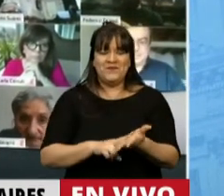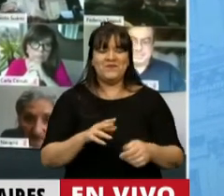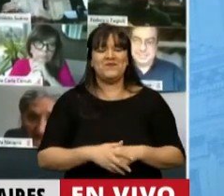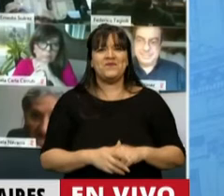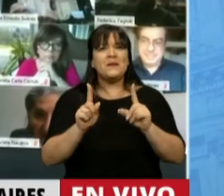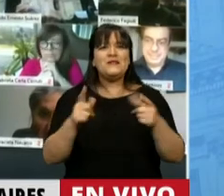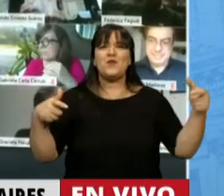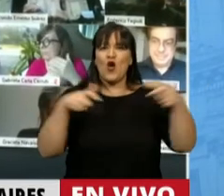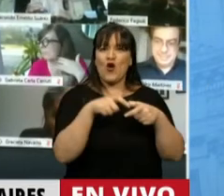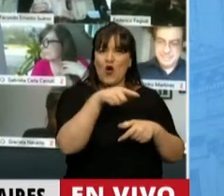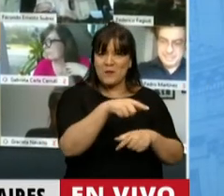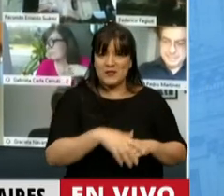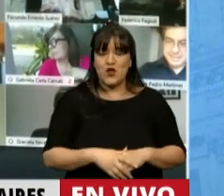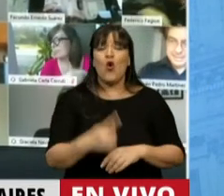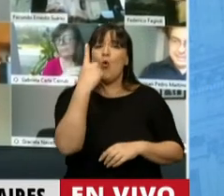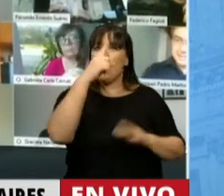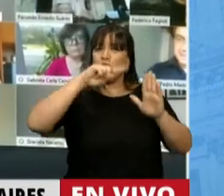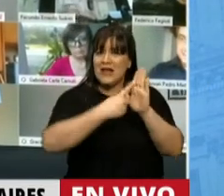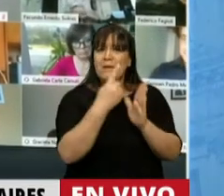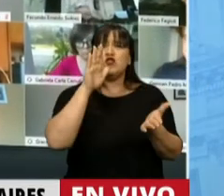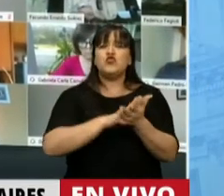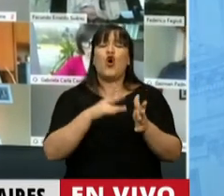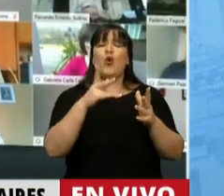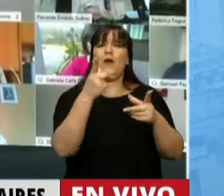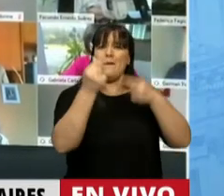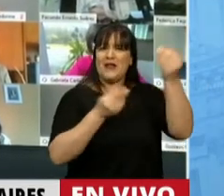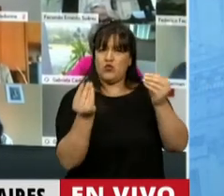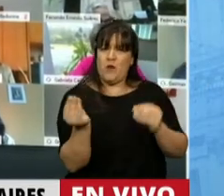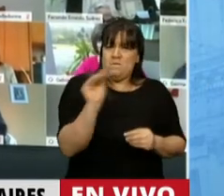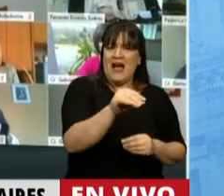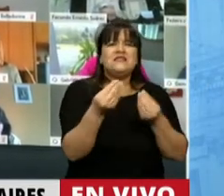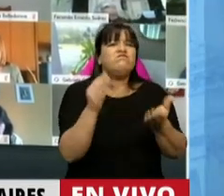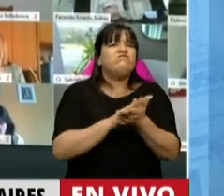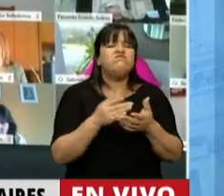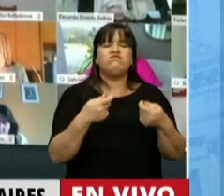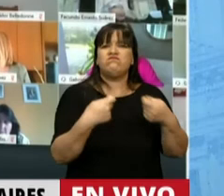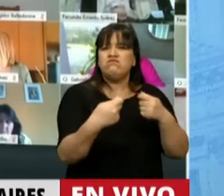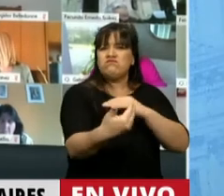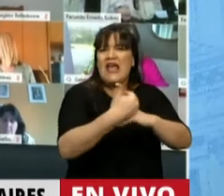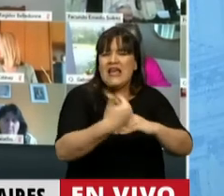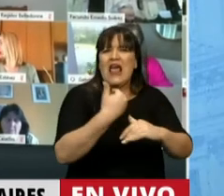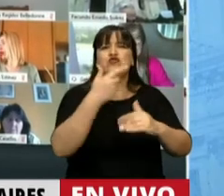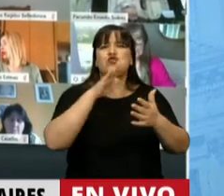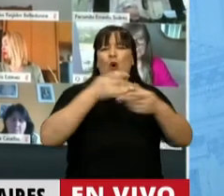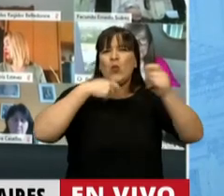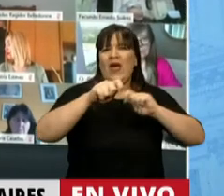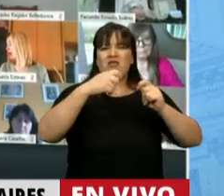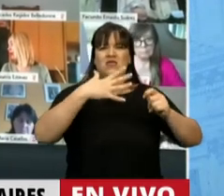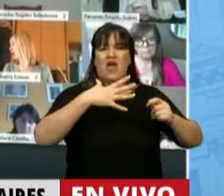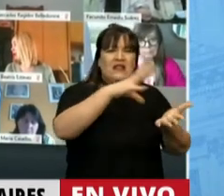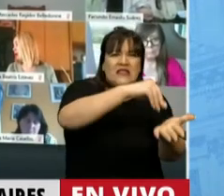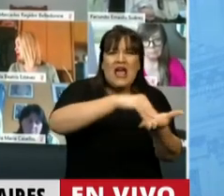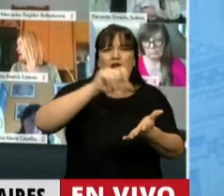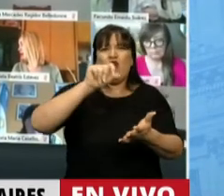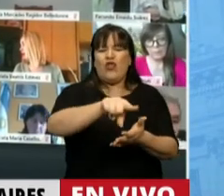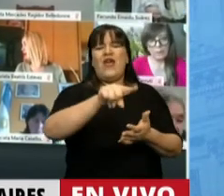ya dije en la comisión. Uno de los ítems de refuerzo presupuestario son los ingresos por la venta de inmuebles y de terrenos de